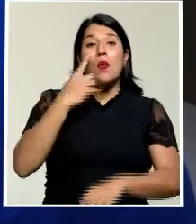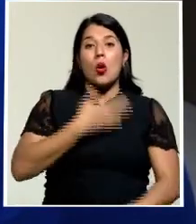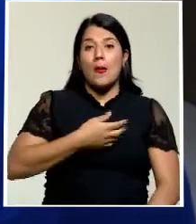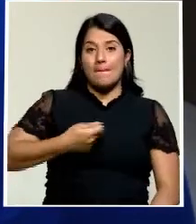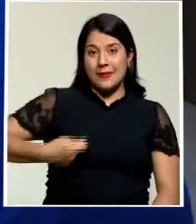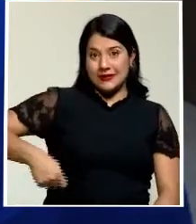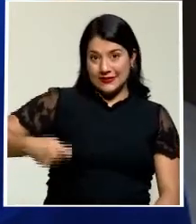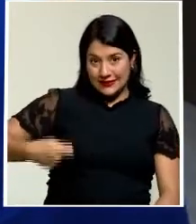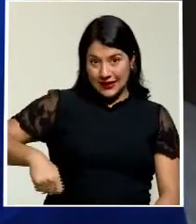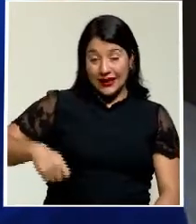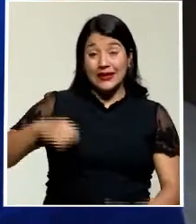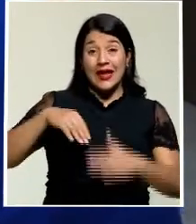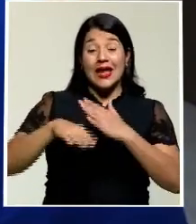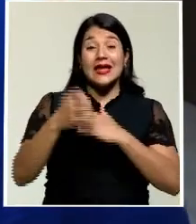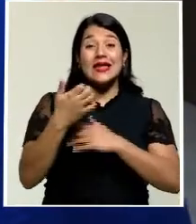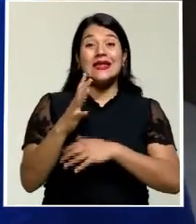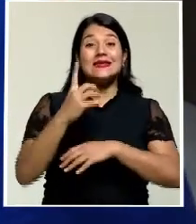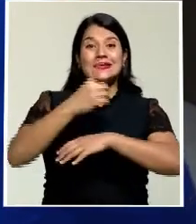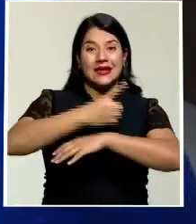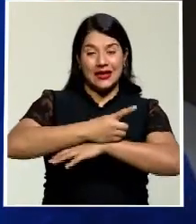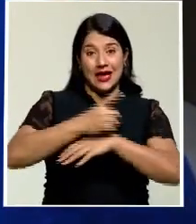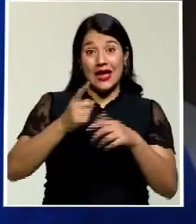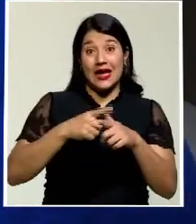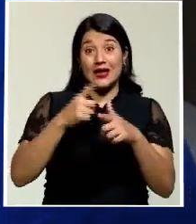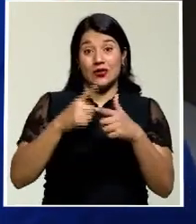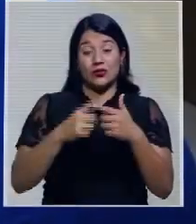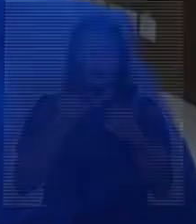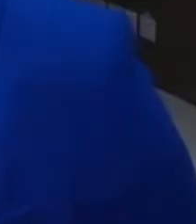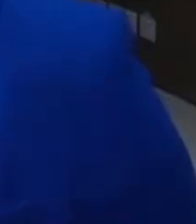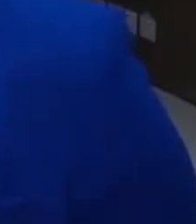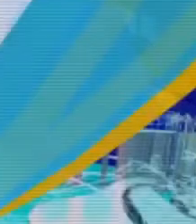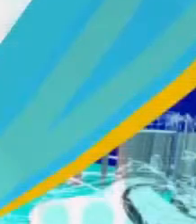asamblea en 15 días hábiles y se traslada de manera...